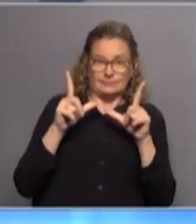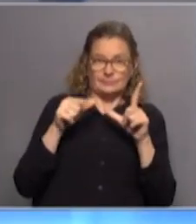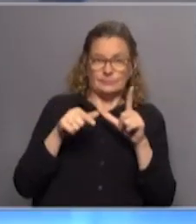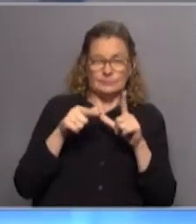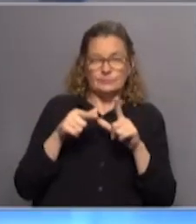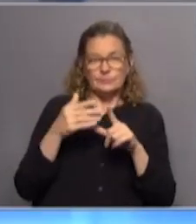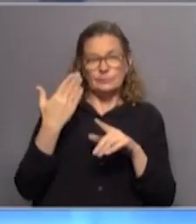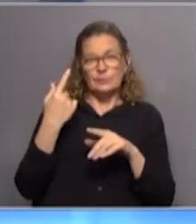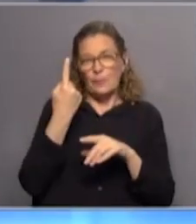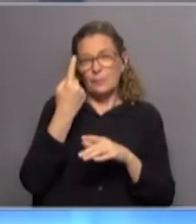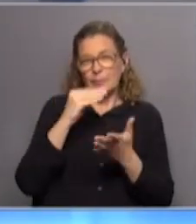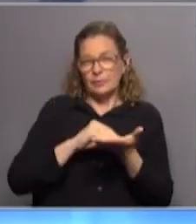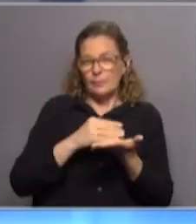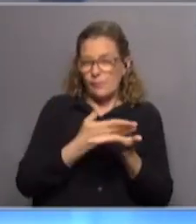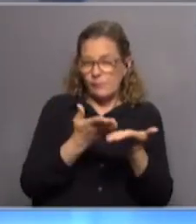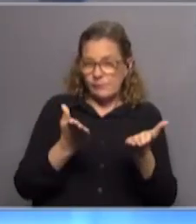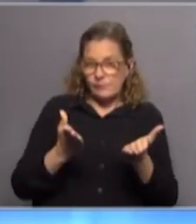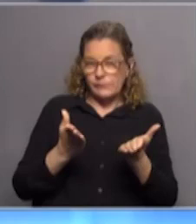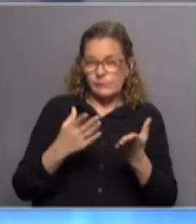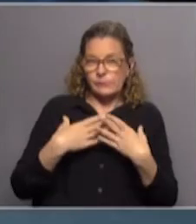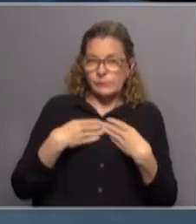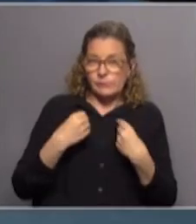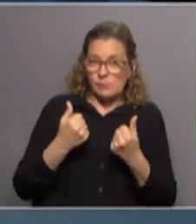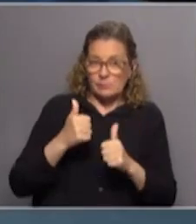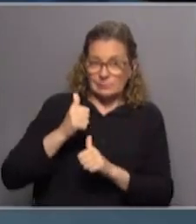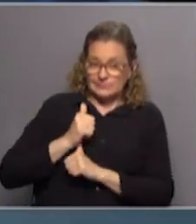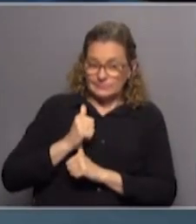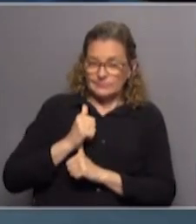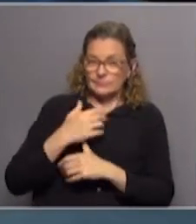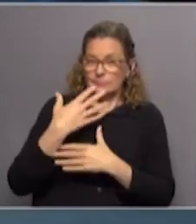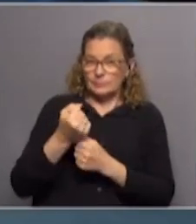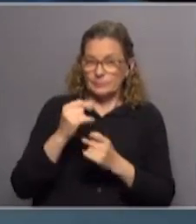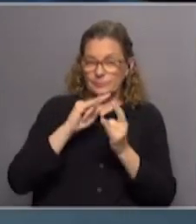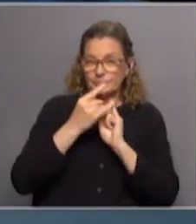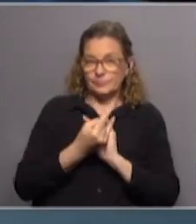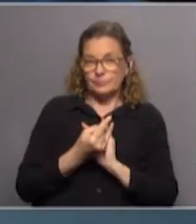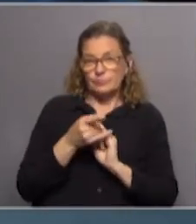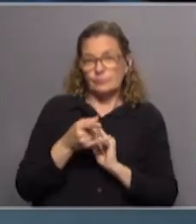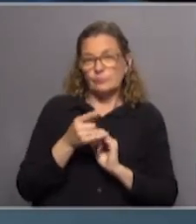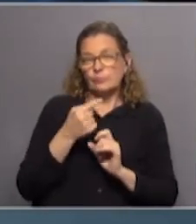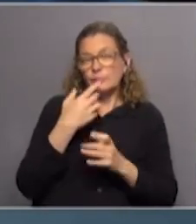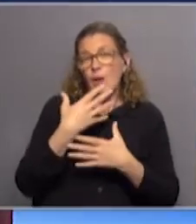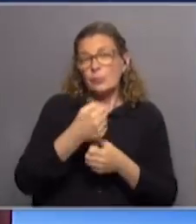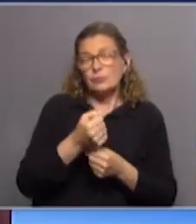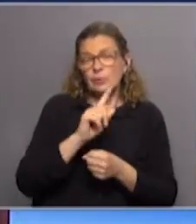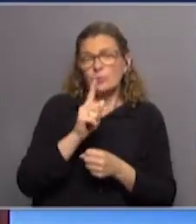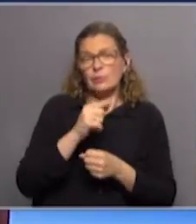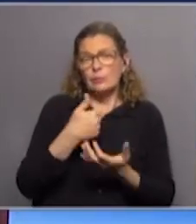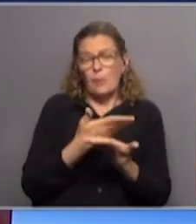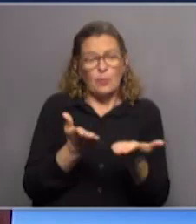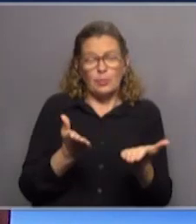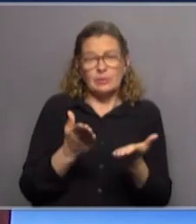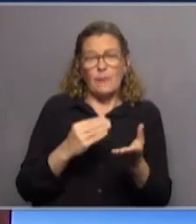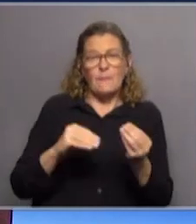quizá de las primeras demostraciones en este sentido de un cabildante en el Parlamento. Sí, respalda esto de que no es una propuesta